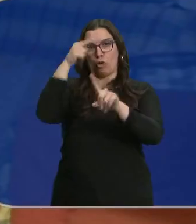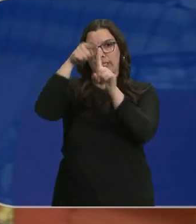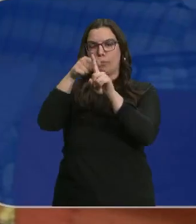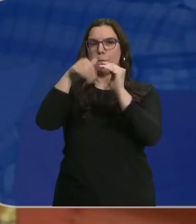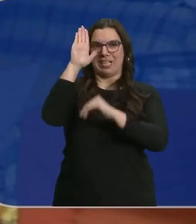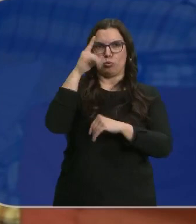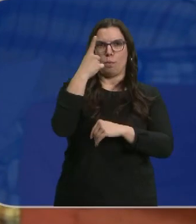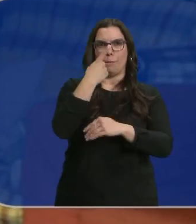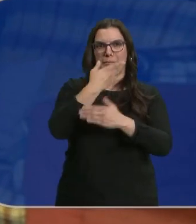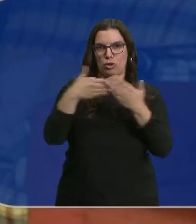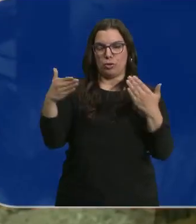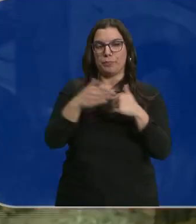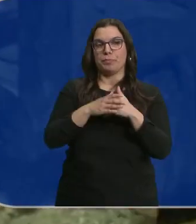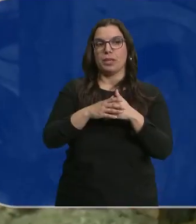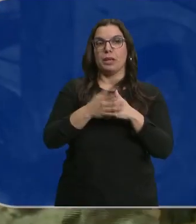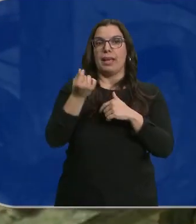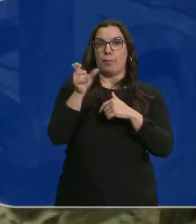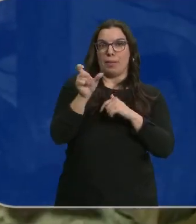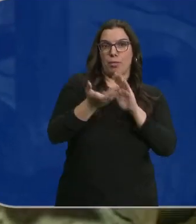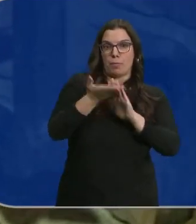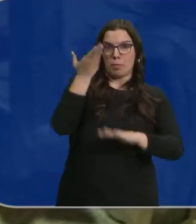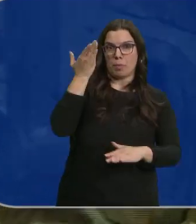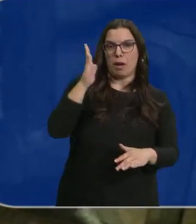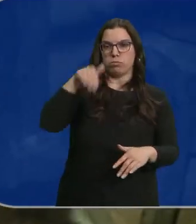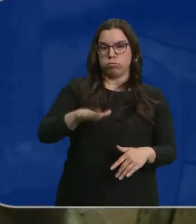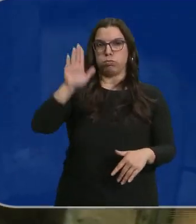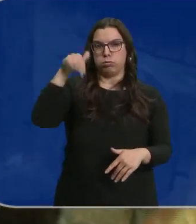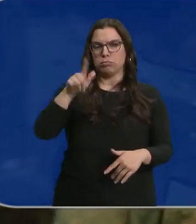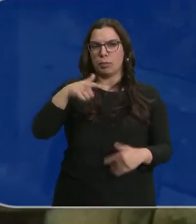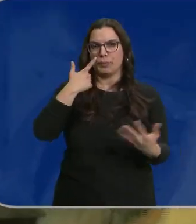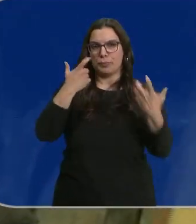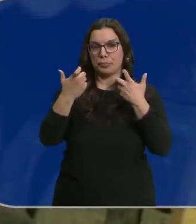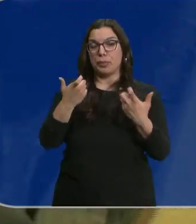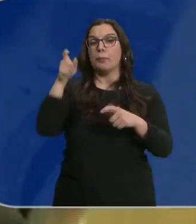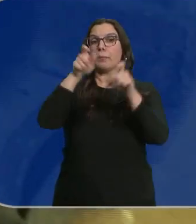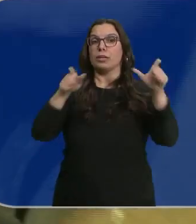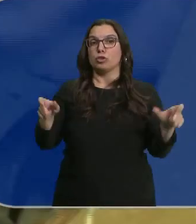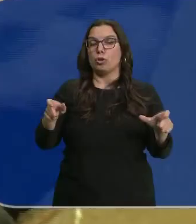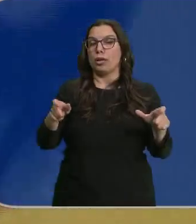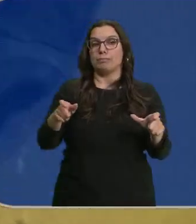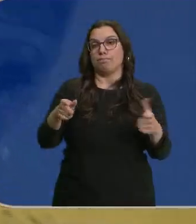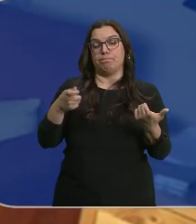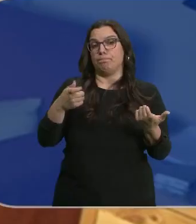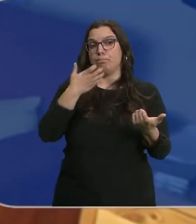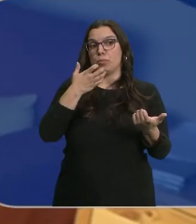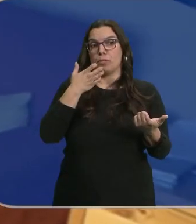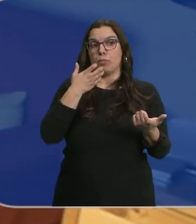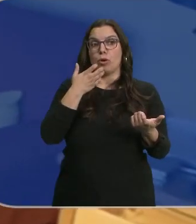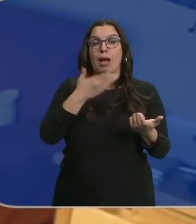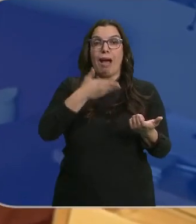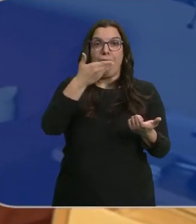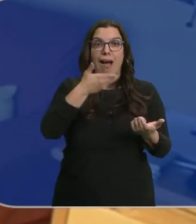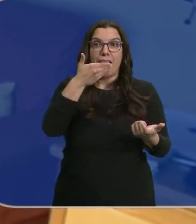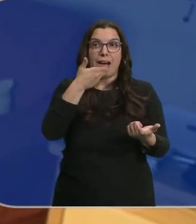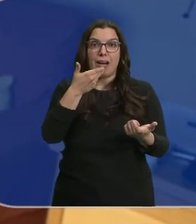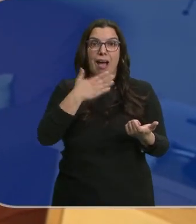objetivo. La inflación y las turbulencias en los precios también se hacen notar. Por ejemplo, aumenta el número de personas que no pueden permitirse mantener